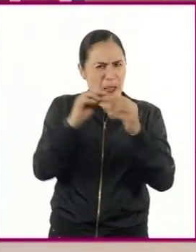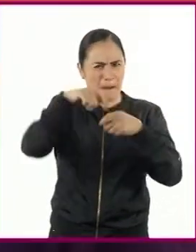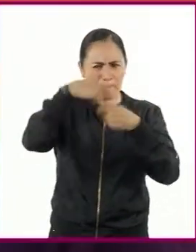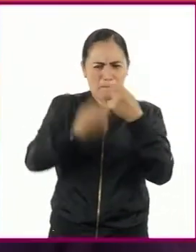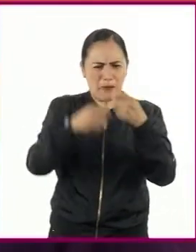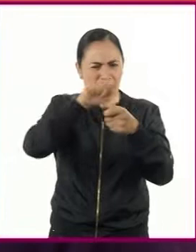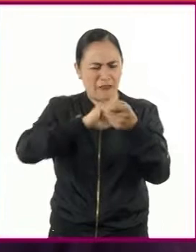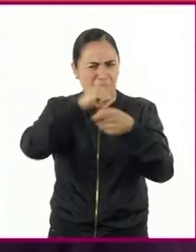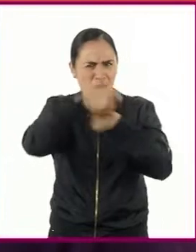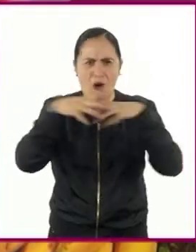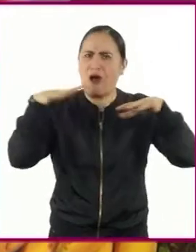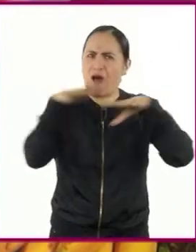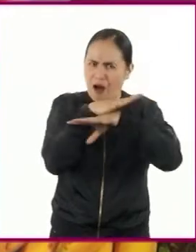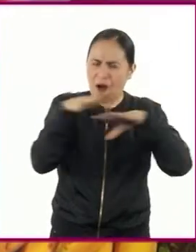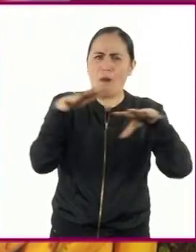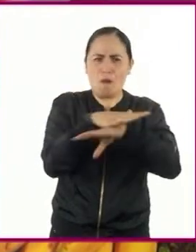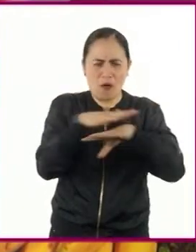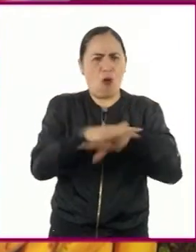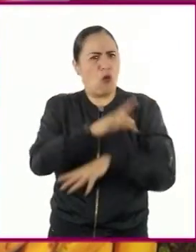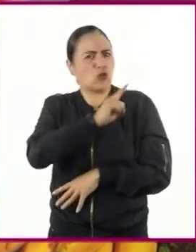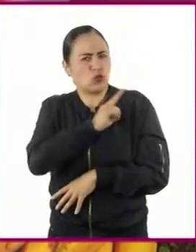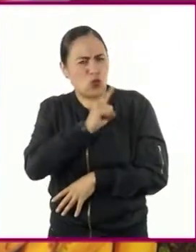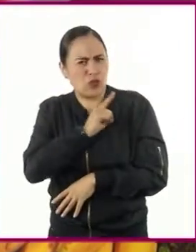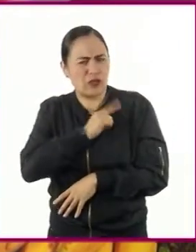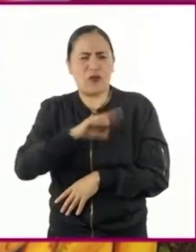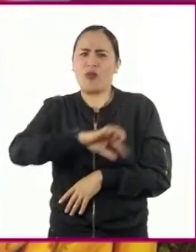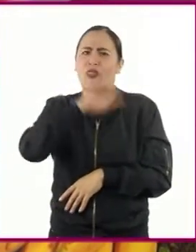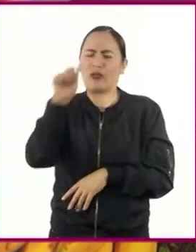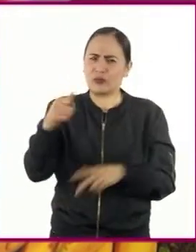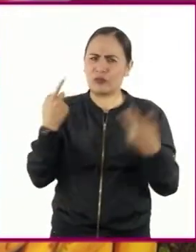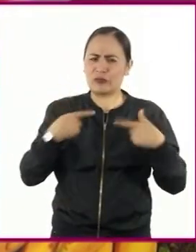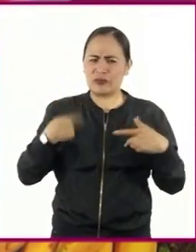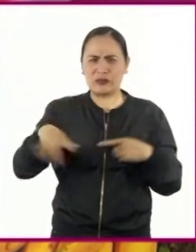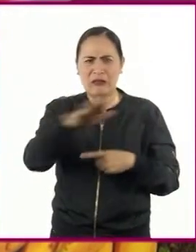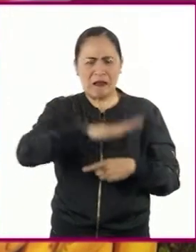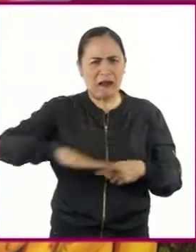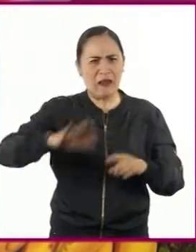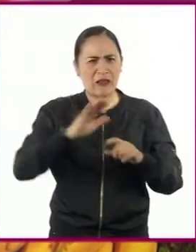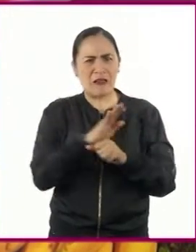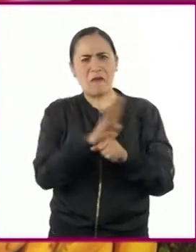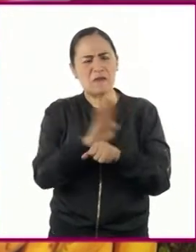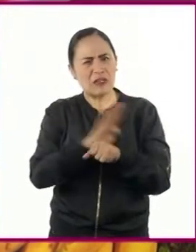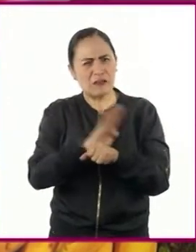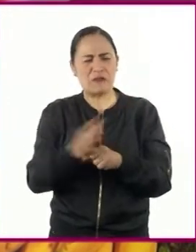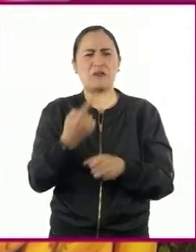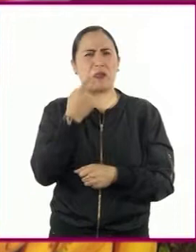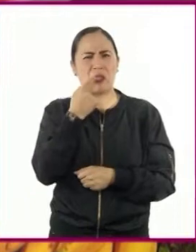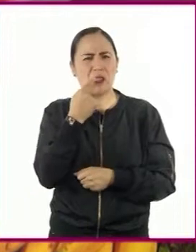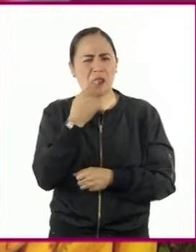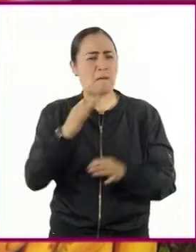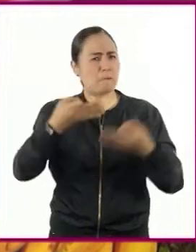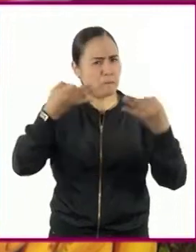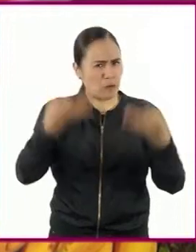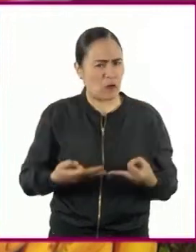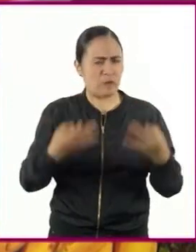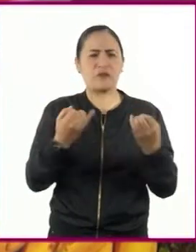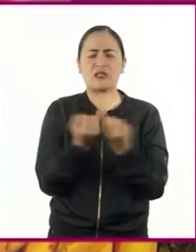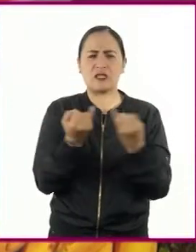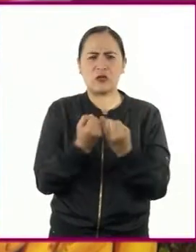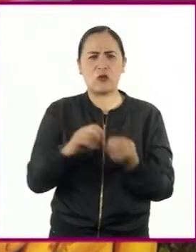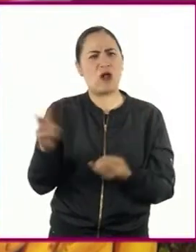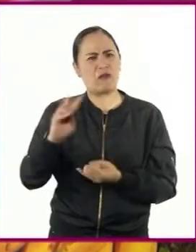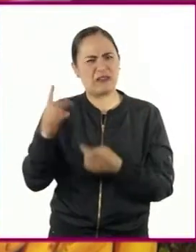a las grandes ventajas que trajo para la especie humana, tales como mejor sabor, muchas propiedades nutritivas, es fácil de